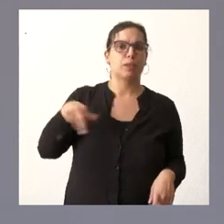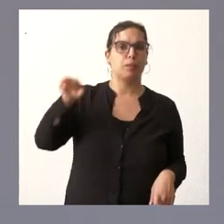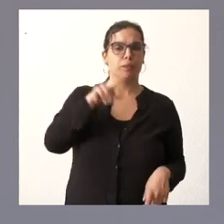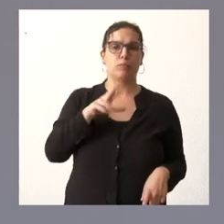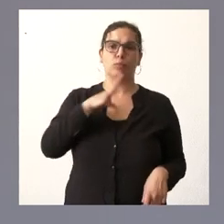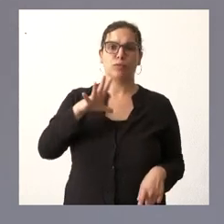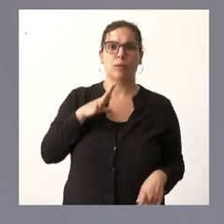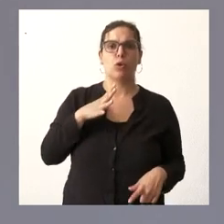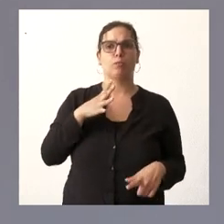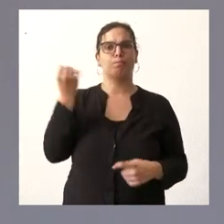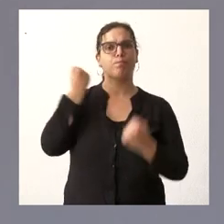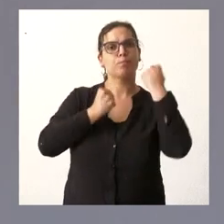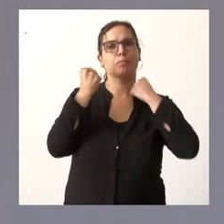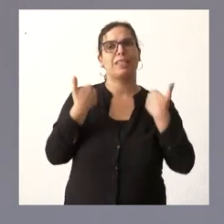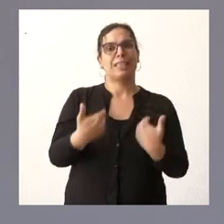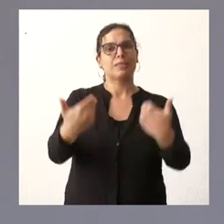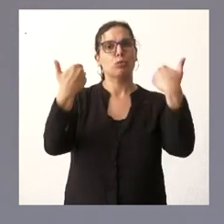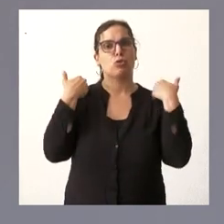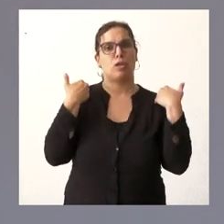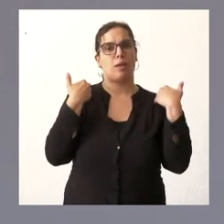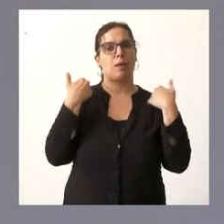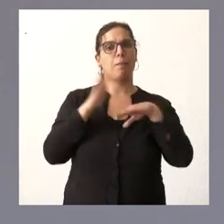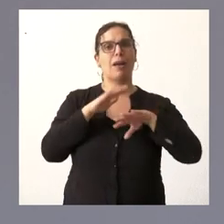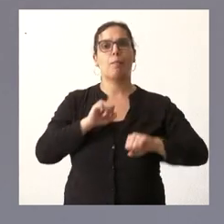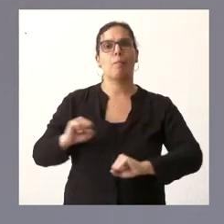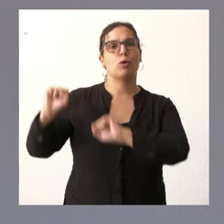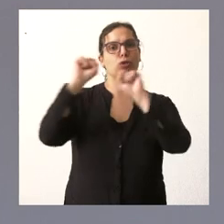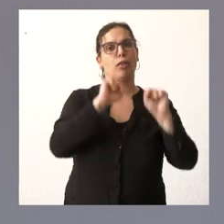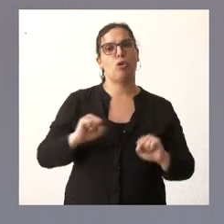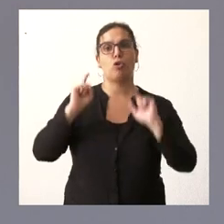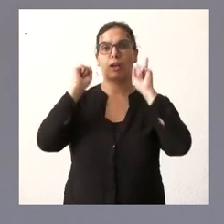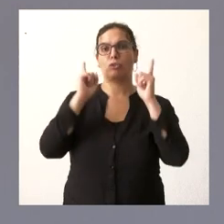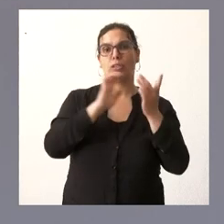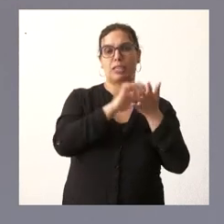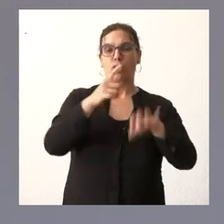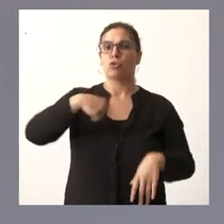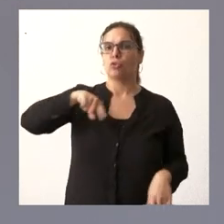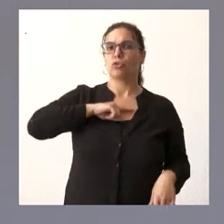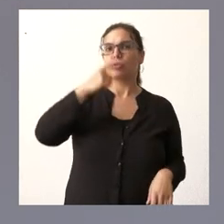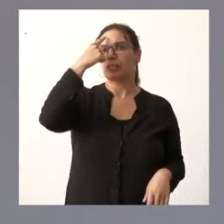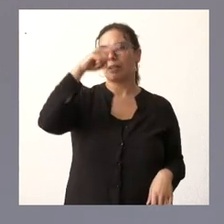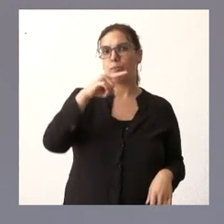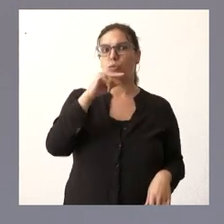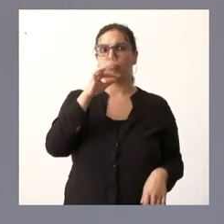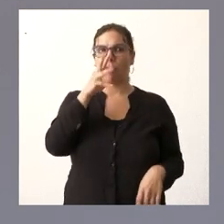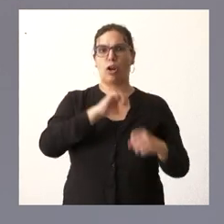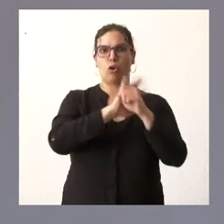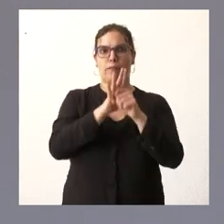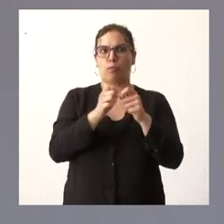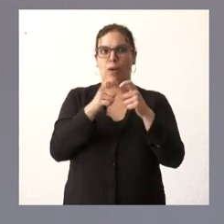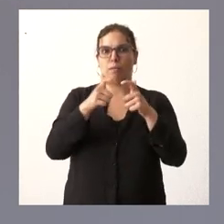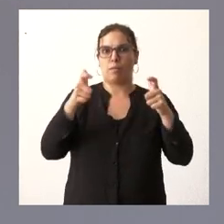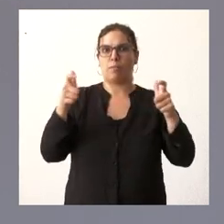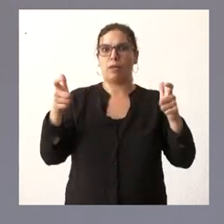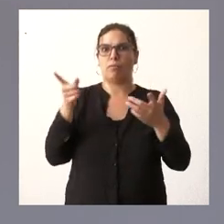responsable de todos los procedimientos de protección en el caso de Castilla y León somos conscientes de que está subiendo la incidencia y por tanto